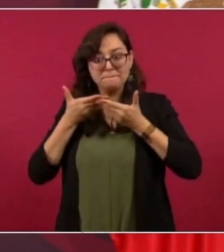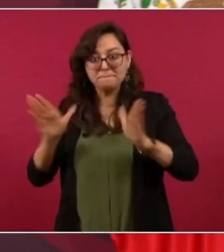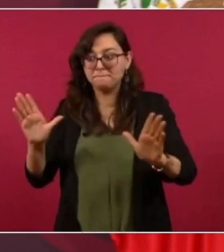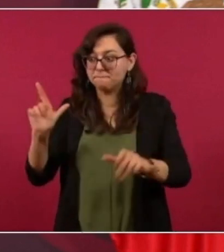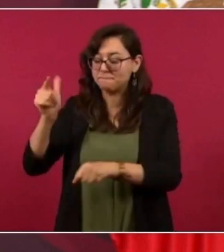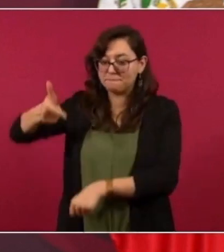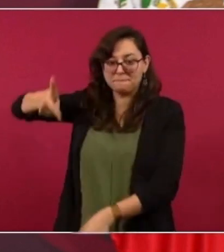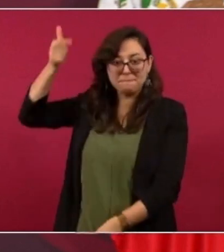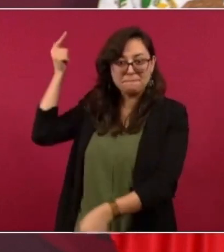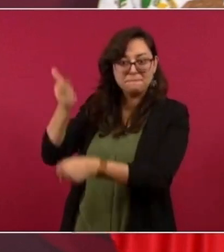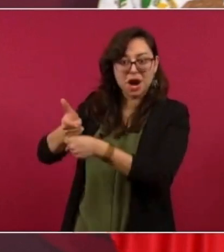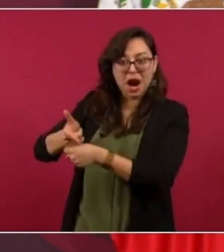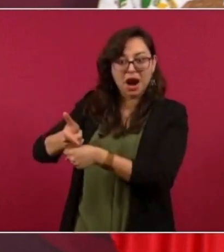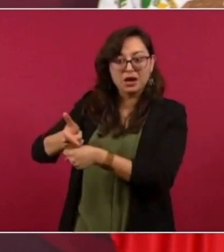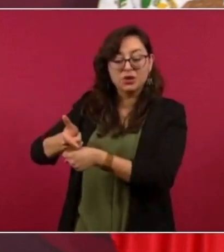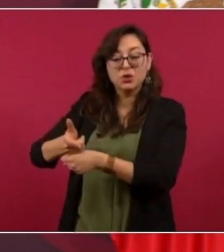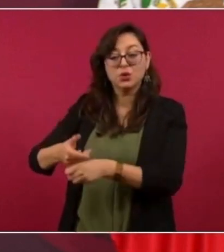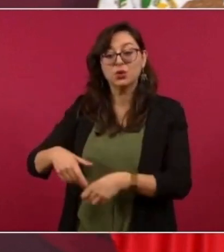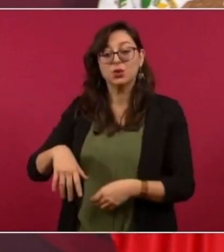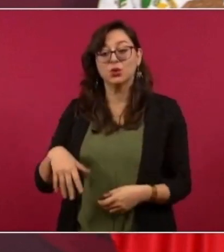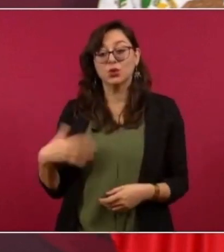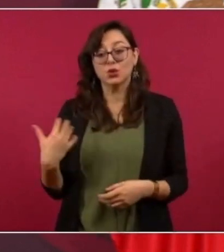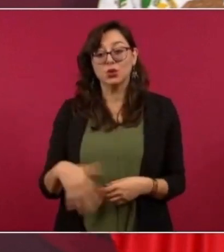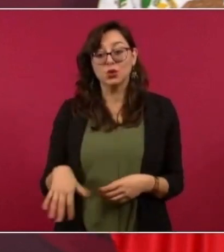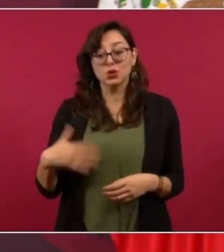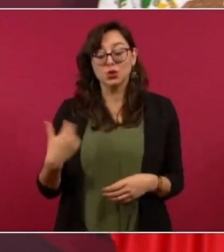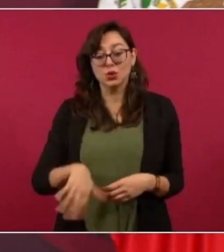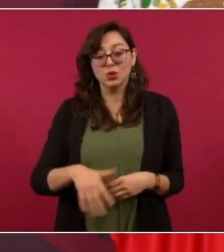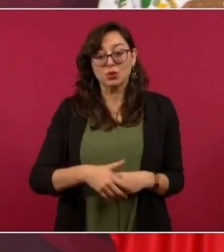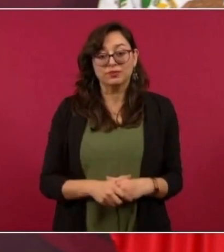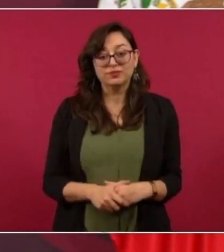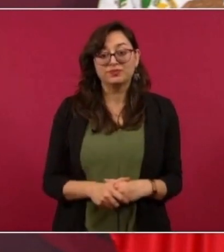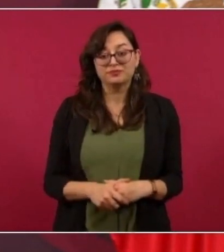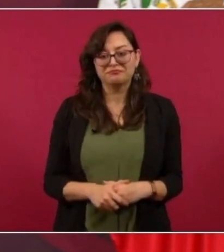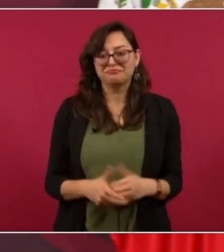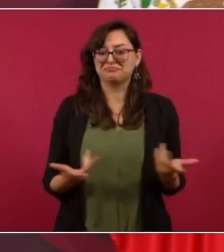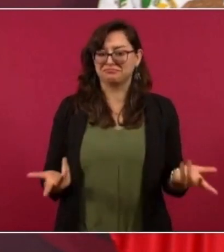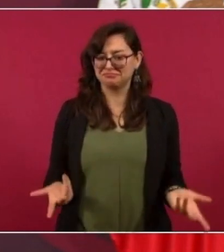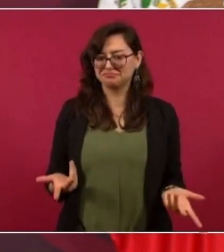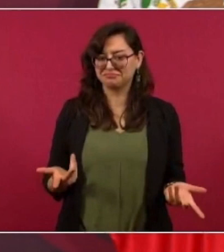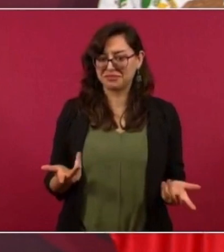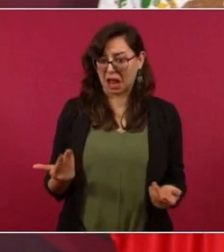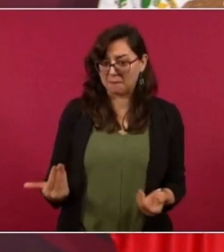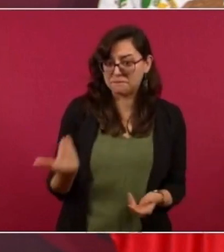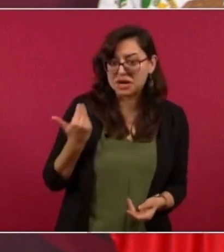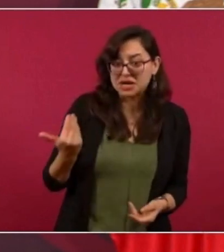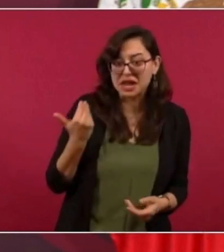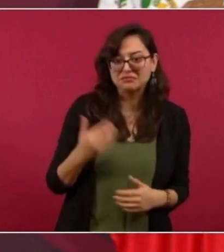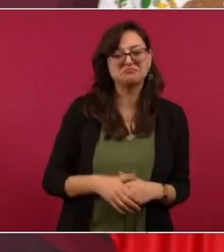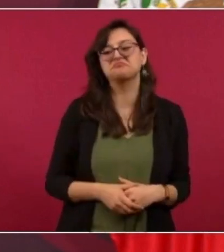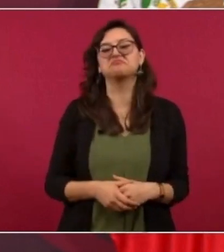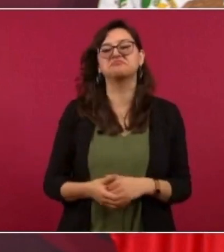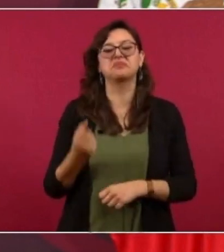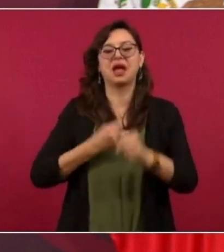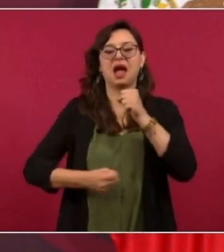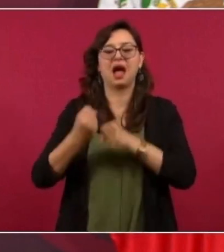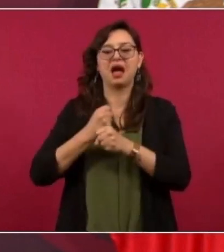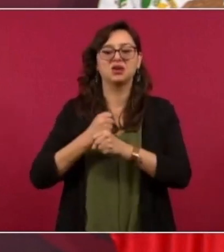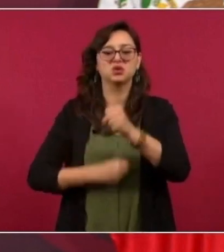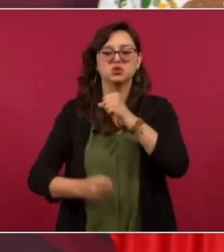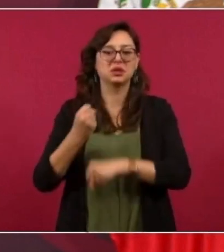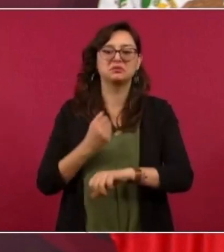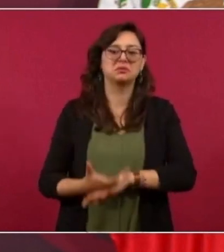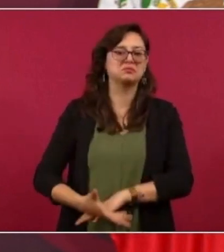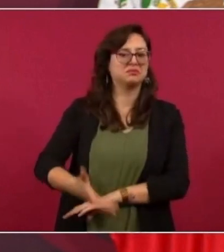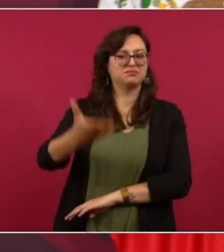Ya se sabía de la corrupción, pero aún así, aún